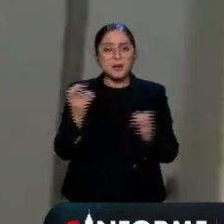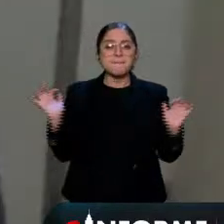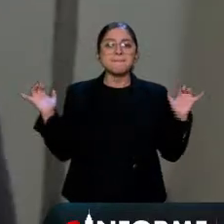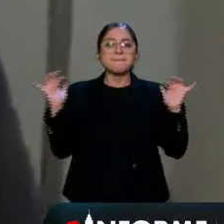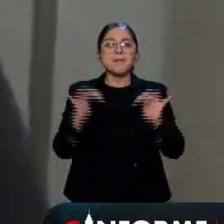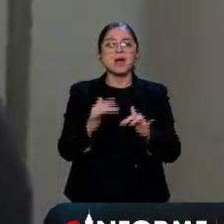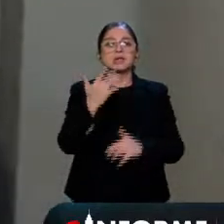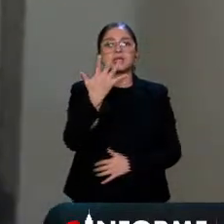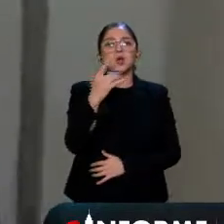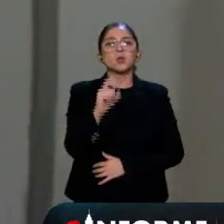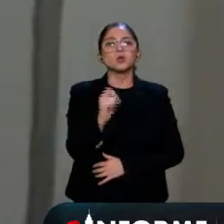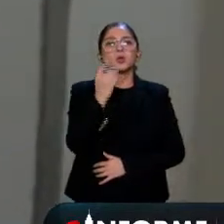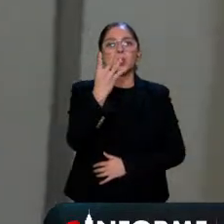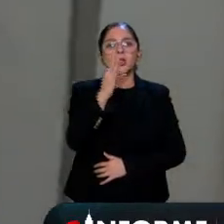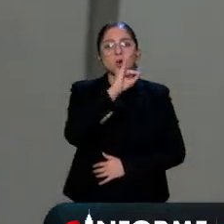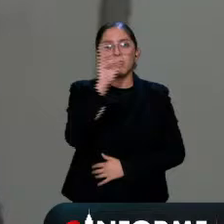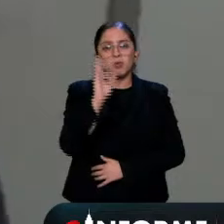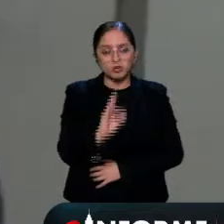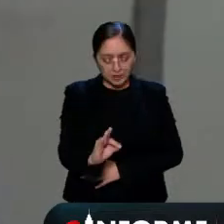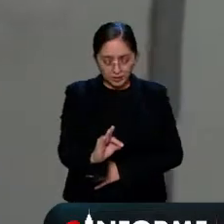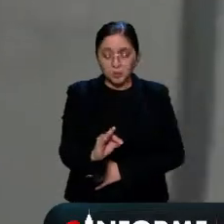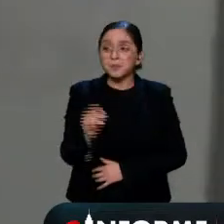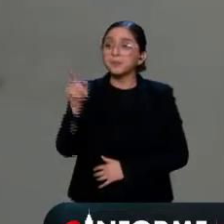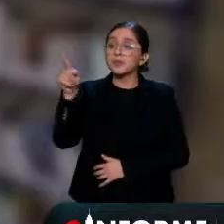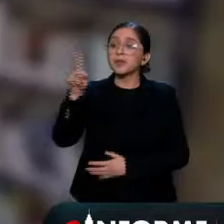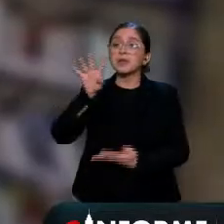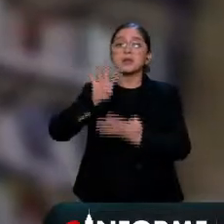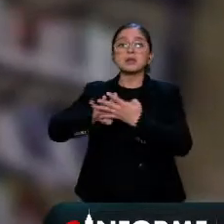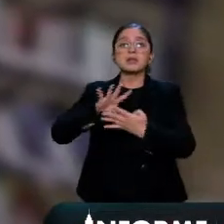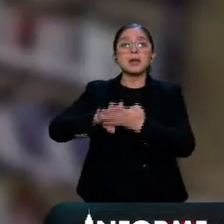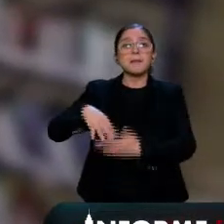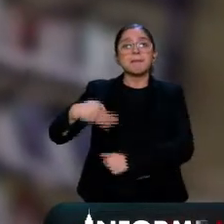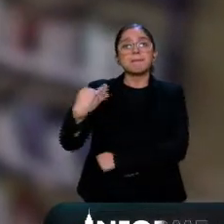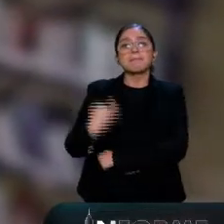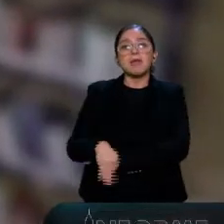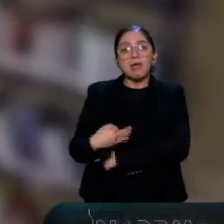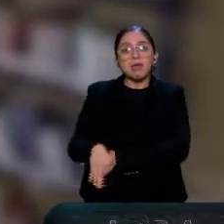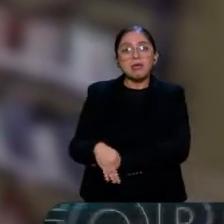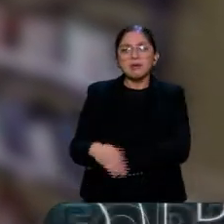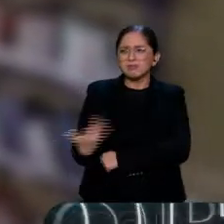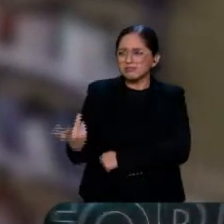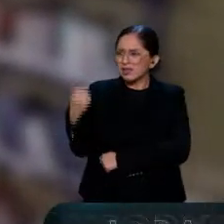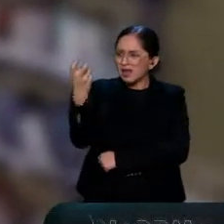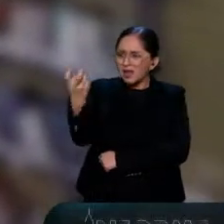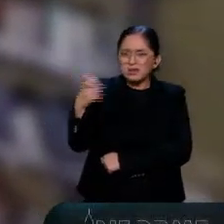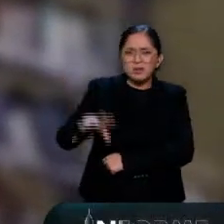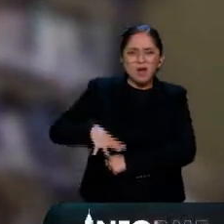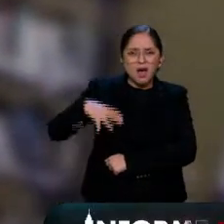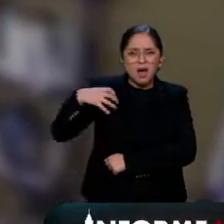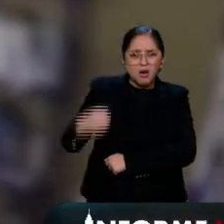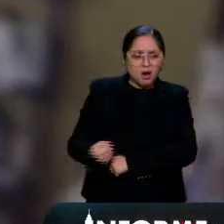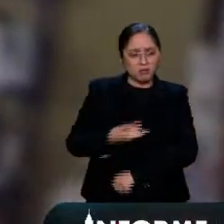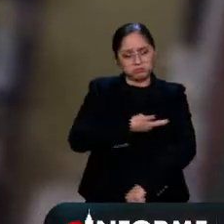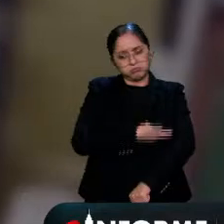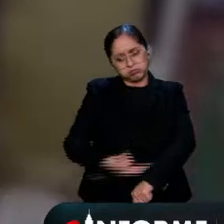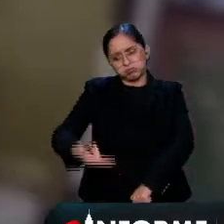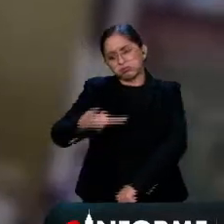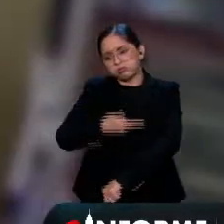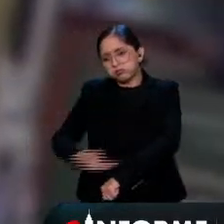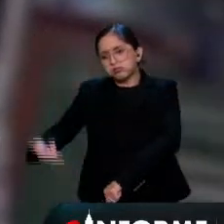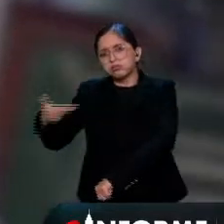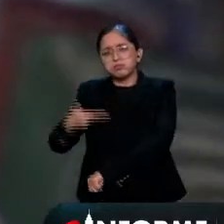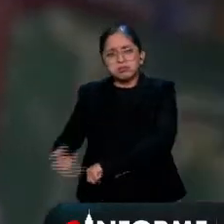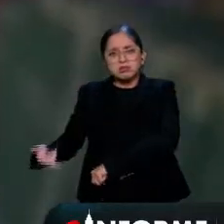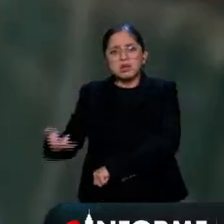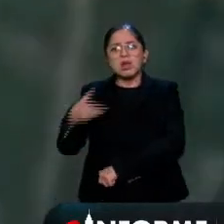Este incremento se debe al recurso de prisión preventiva oficiosa sobre el cual se han denunciado abusos, pues a causa de la burocracia y lo tardado de los procesos,